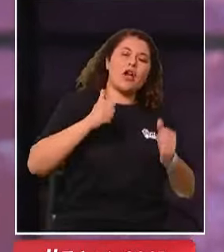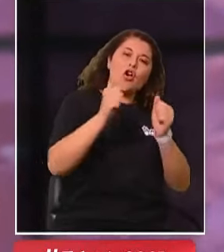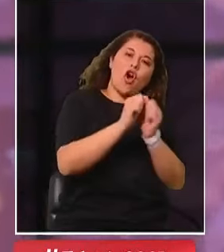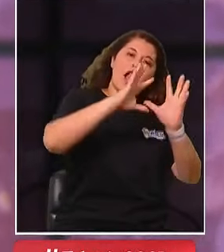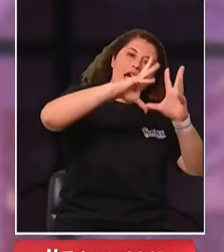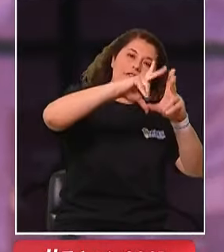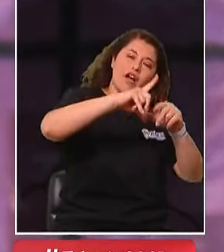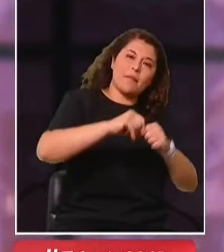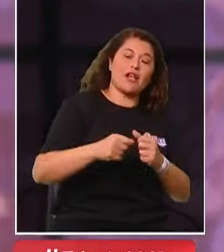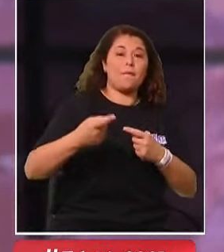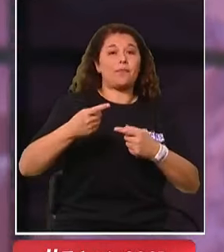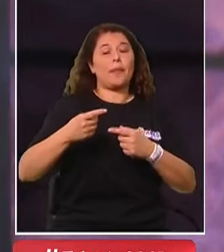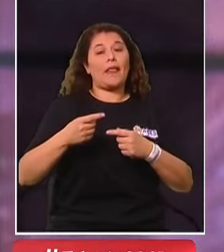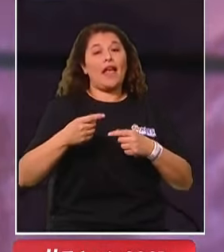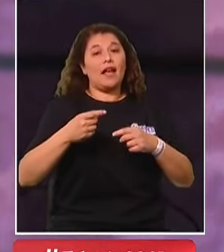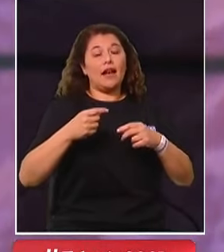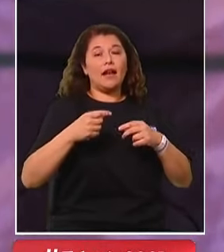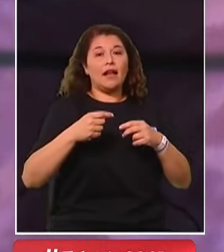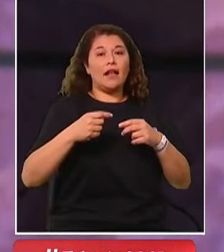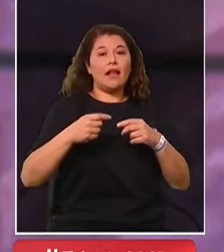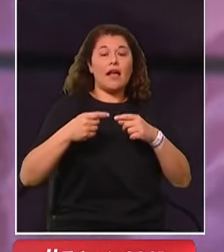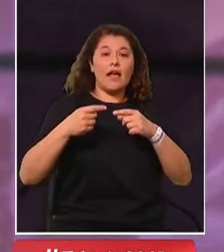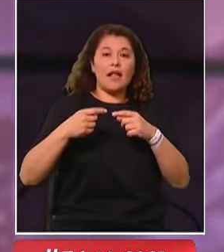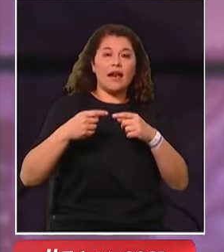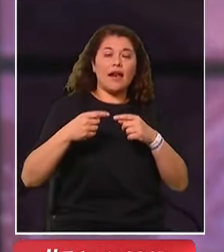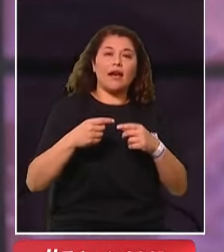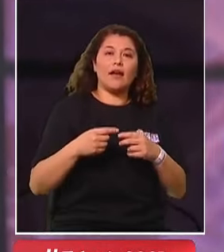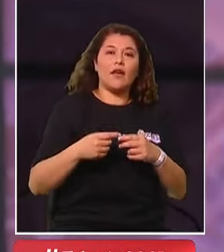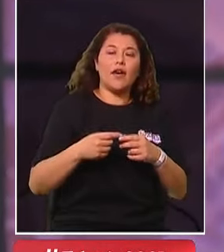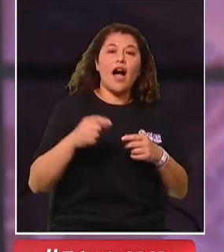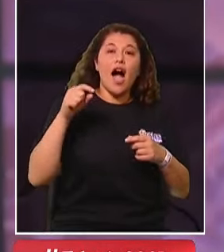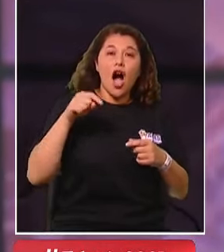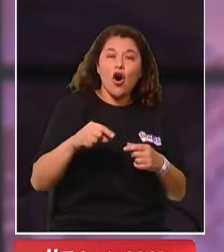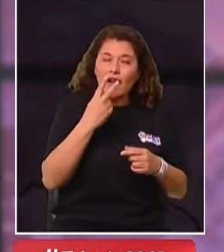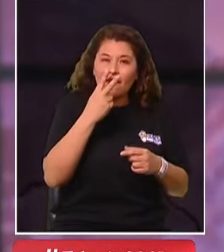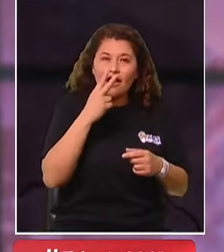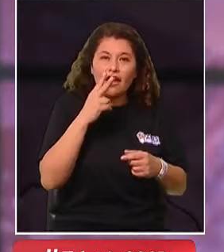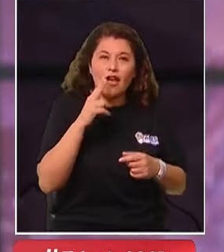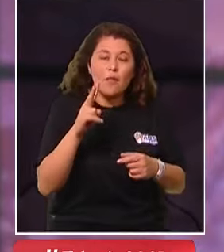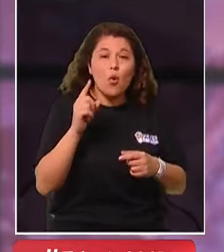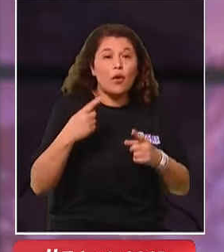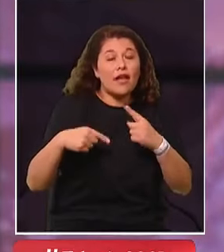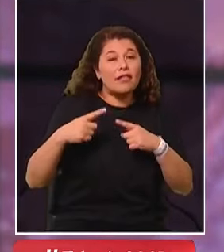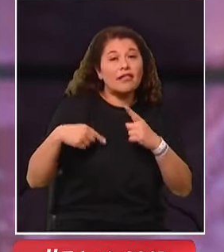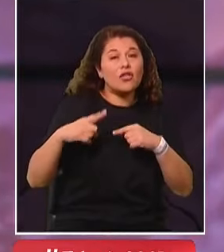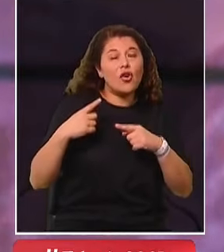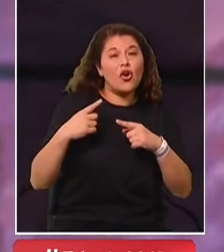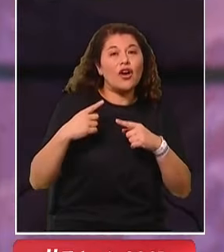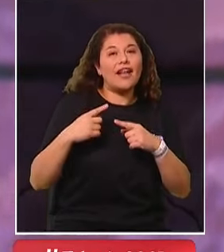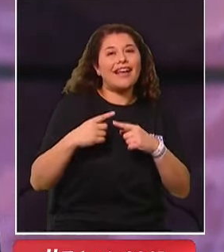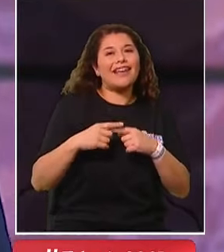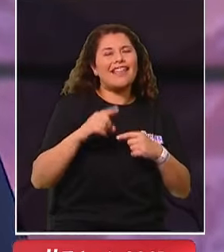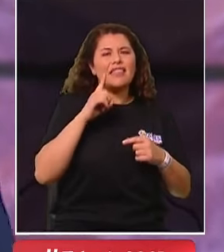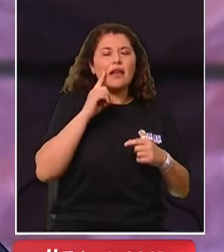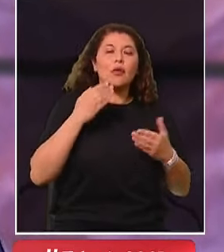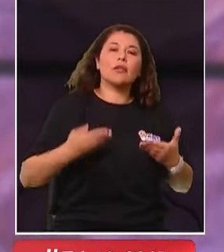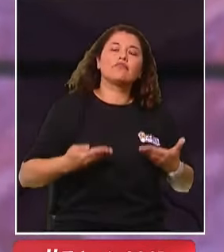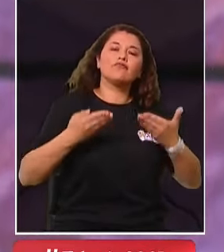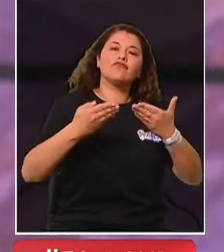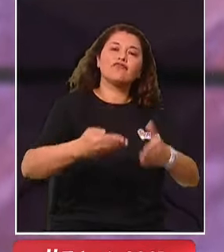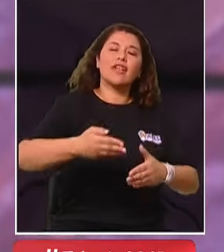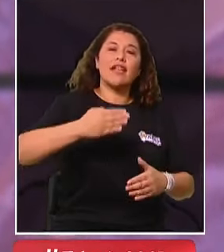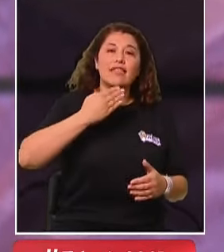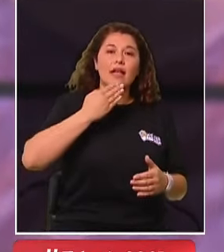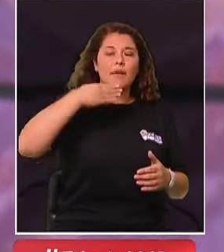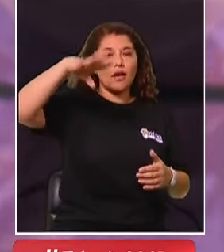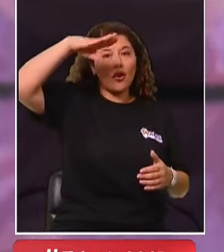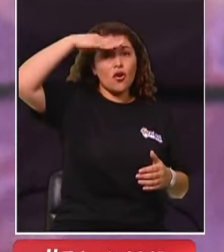La historia que viviremos a continuación nos habla de retribuir y también confiar. Jorge